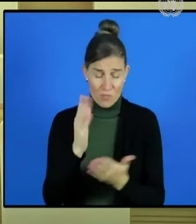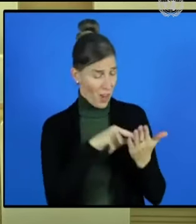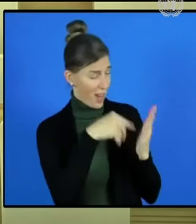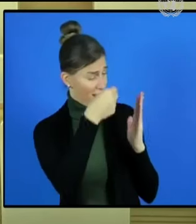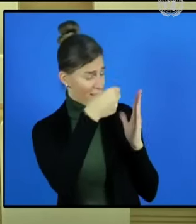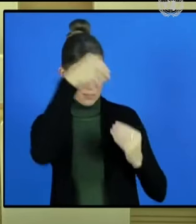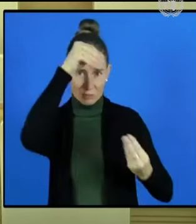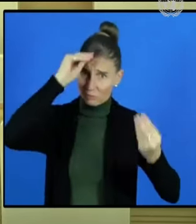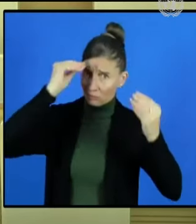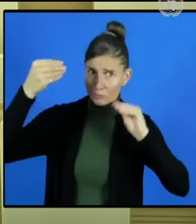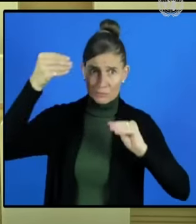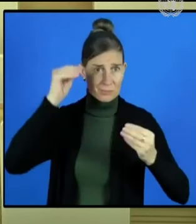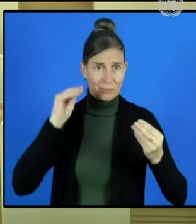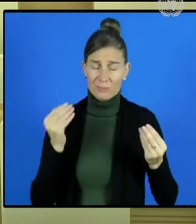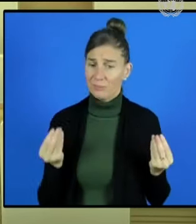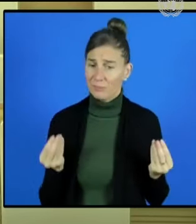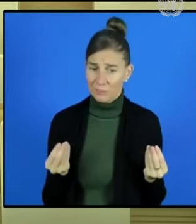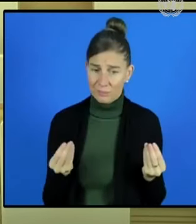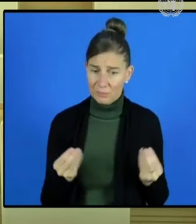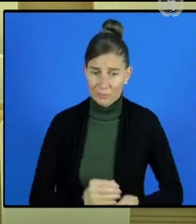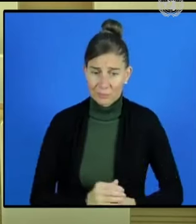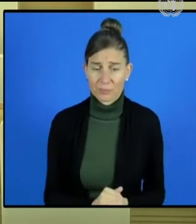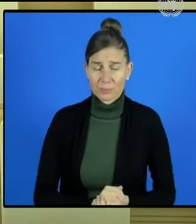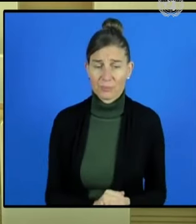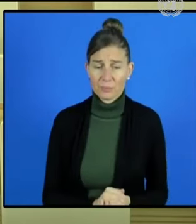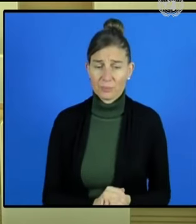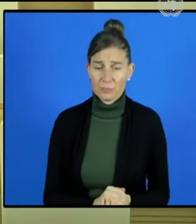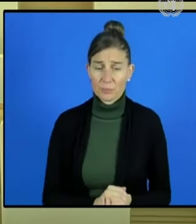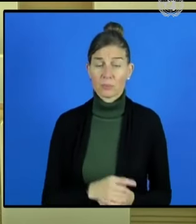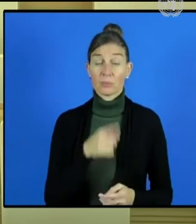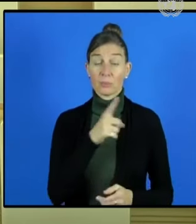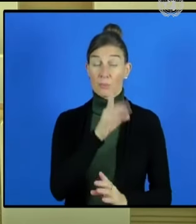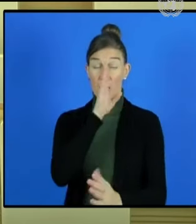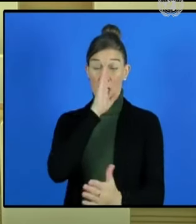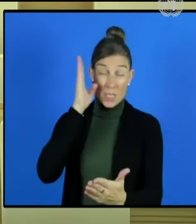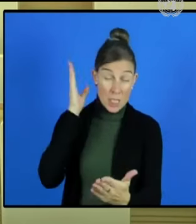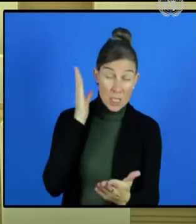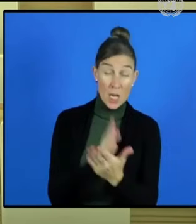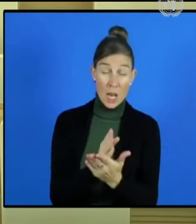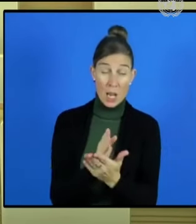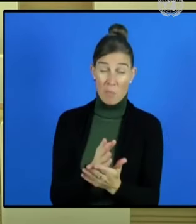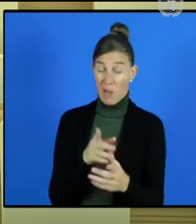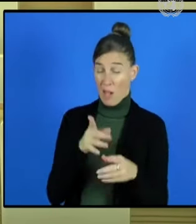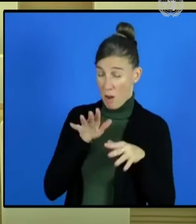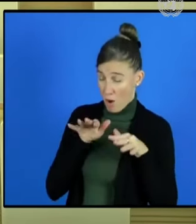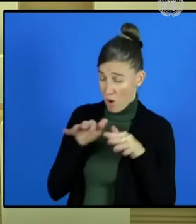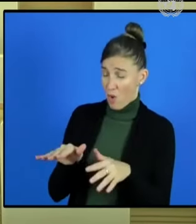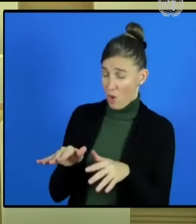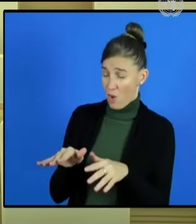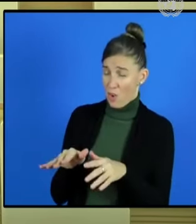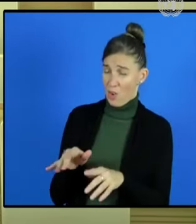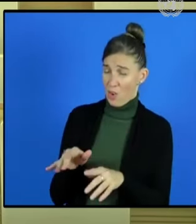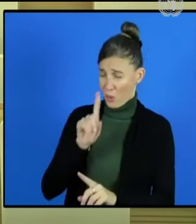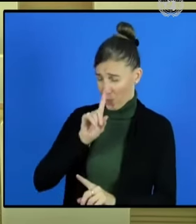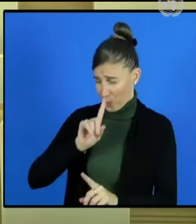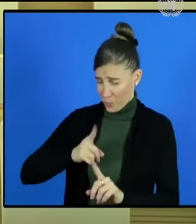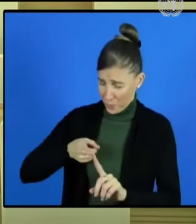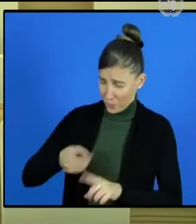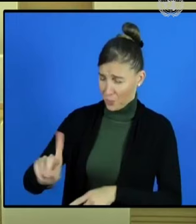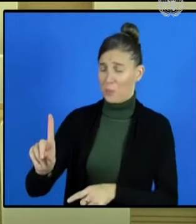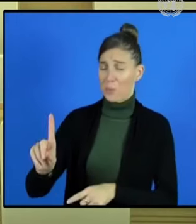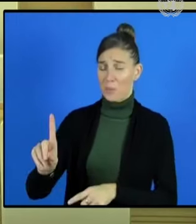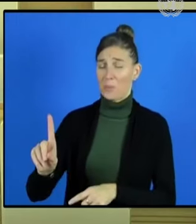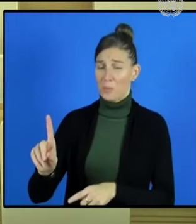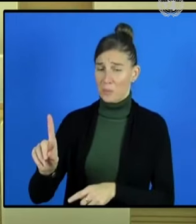Desafortunadamente, hay actitudes intencionadas y a menudo hostiles contra las diversas minorías del país, lo cual